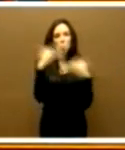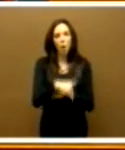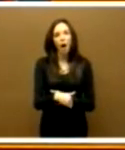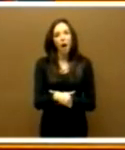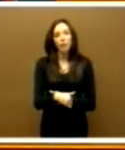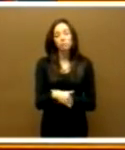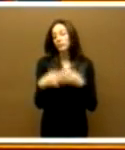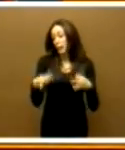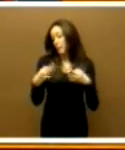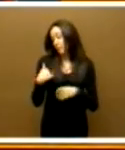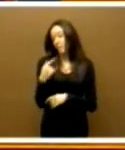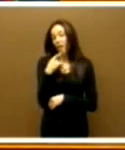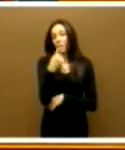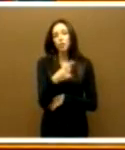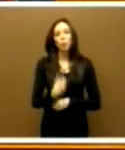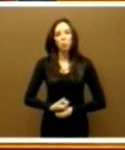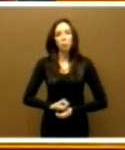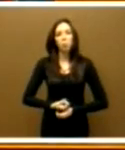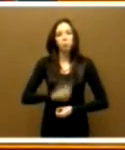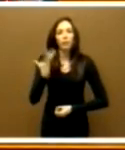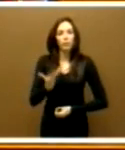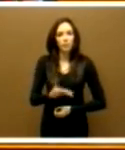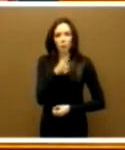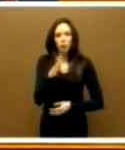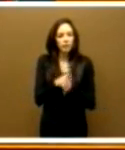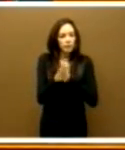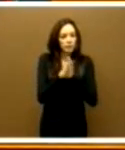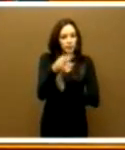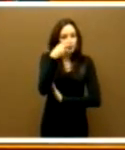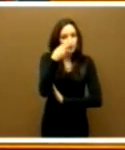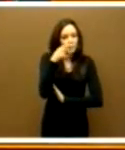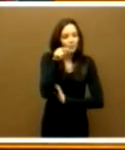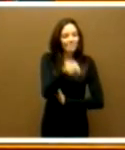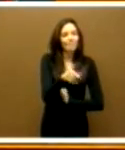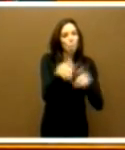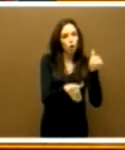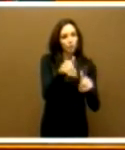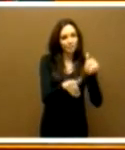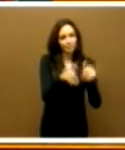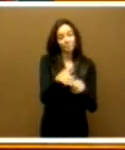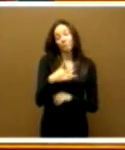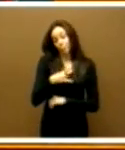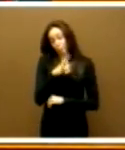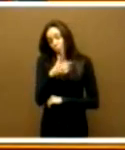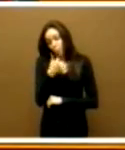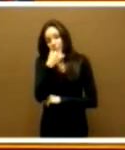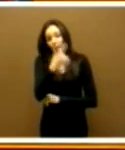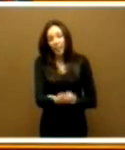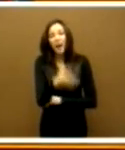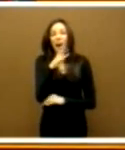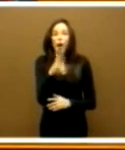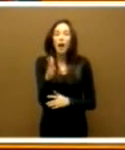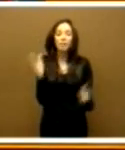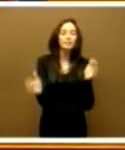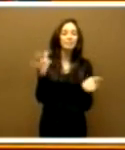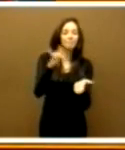como siempre les he dicho, impulsos electorales. Por eso le decía que usted no es el mejor momento, quizás no es el momento más